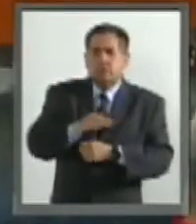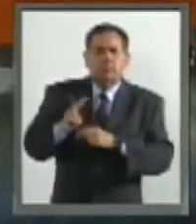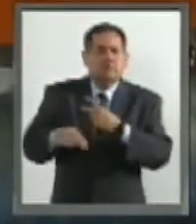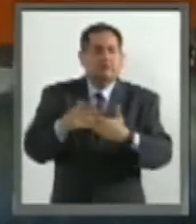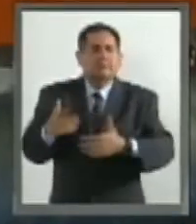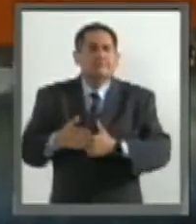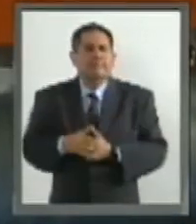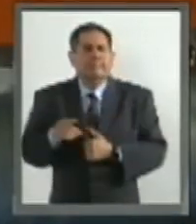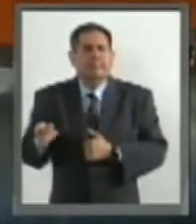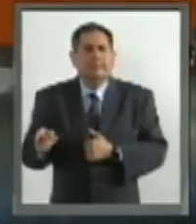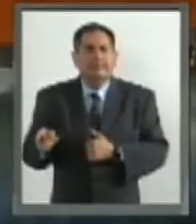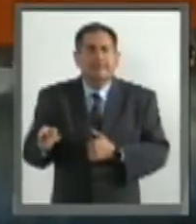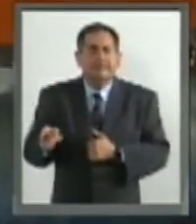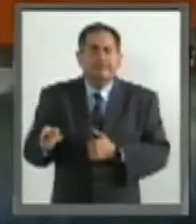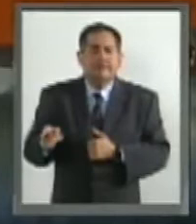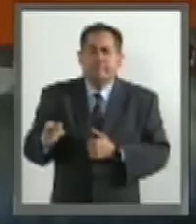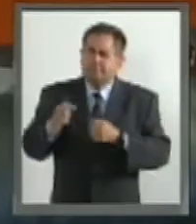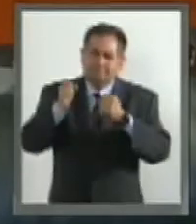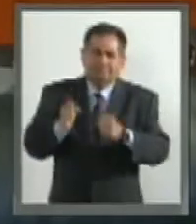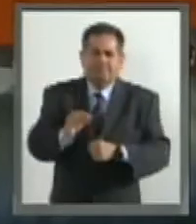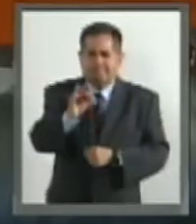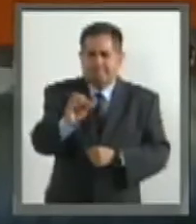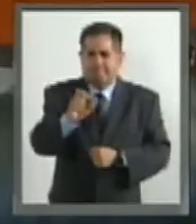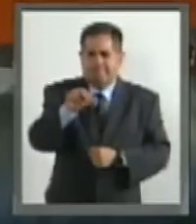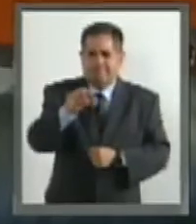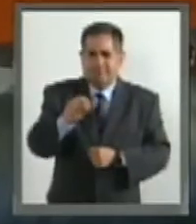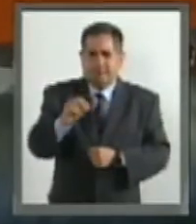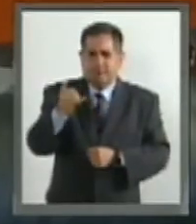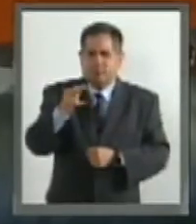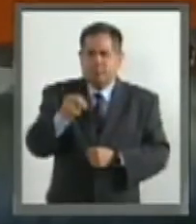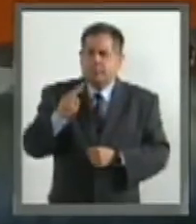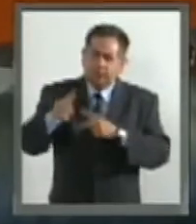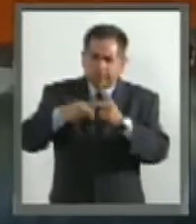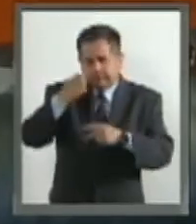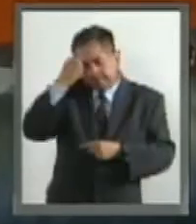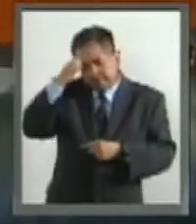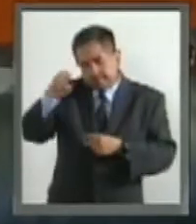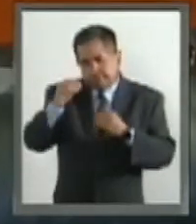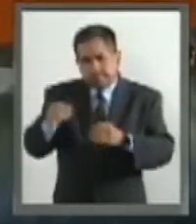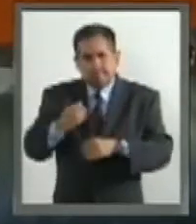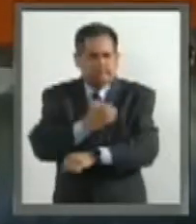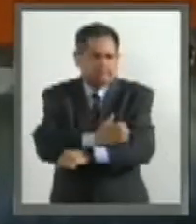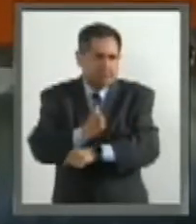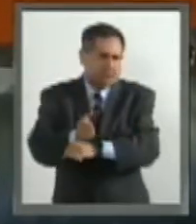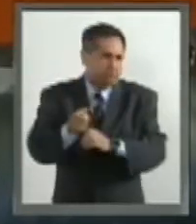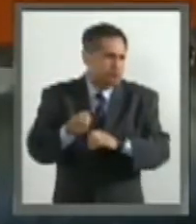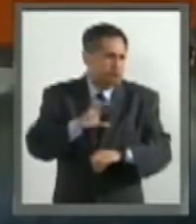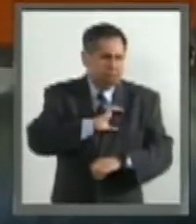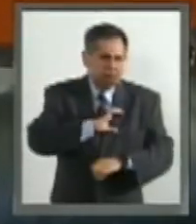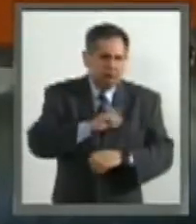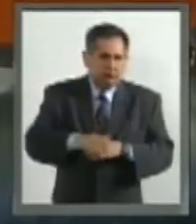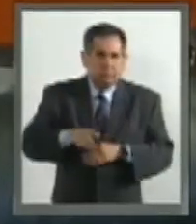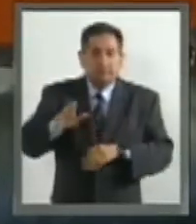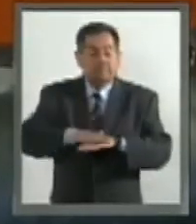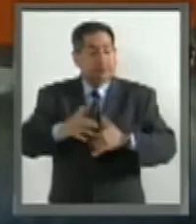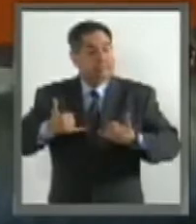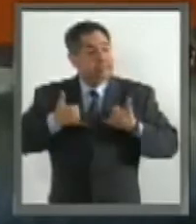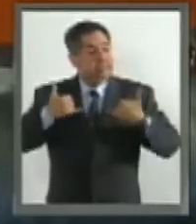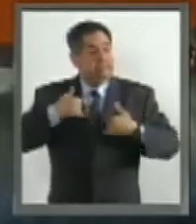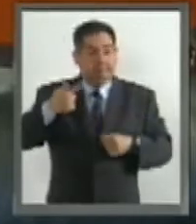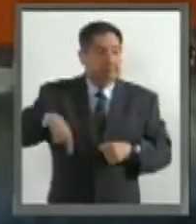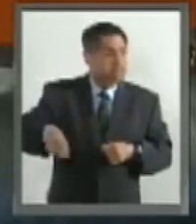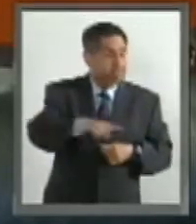ese seguro es Fernando Yunes. Lo vamos a extrañar, un compañero muy querido, el más joven de nuestra